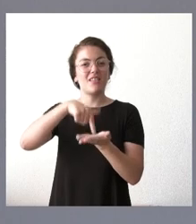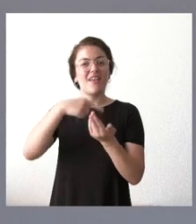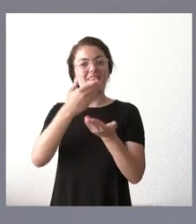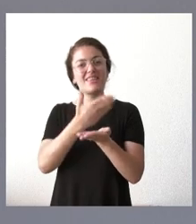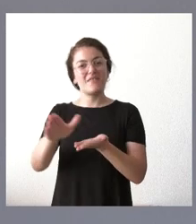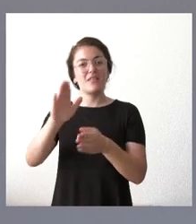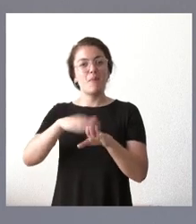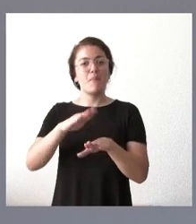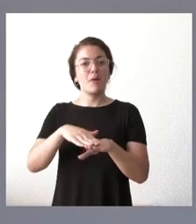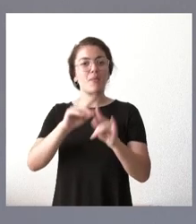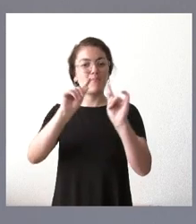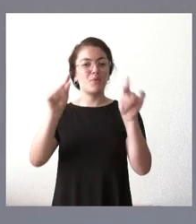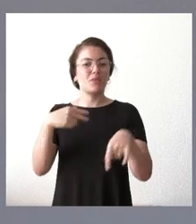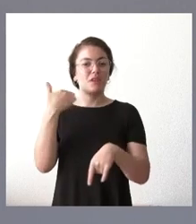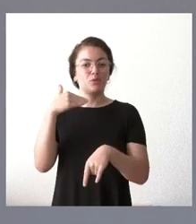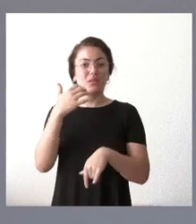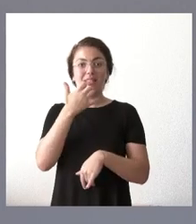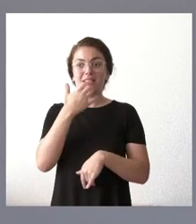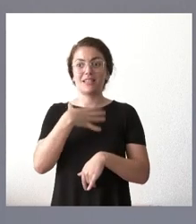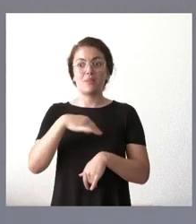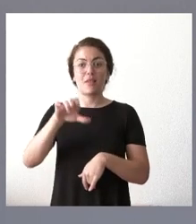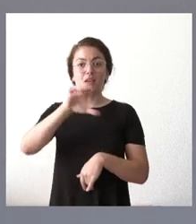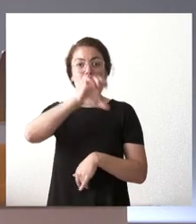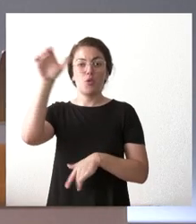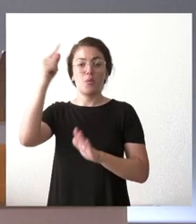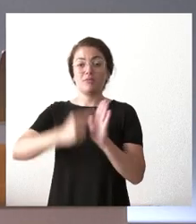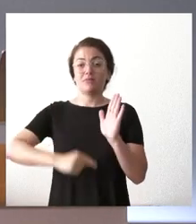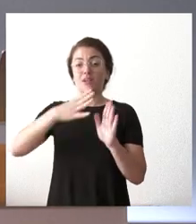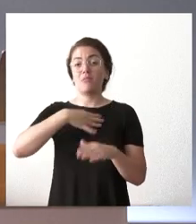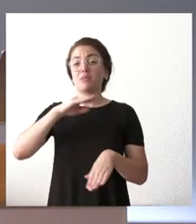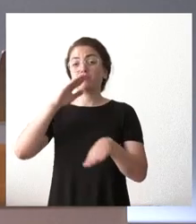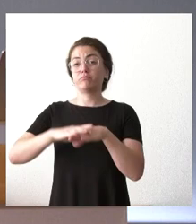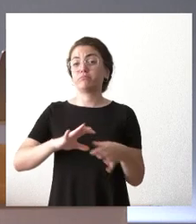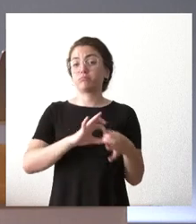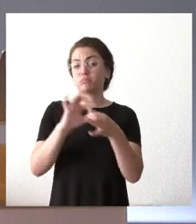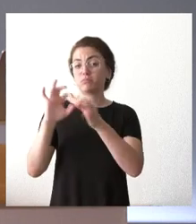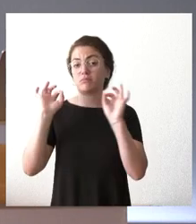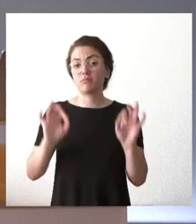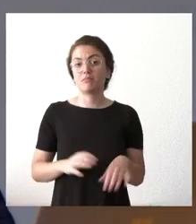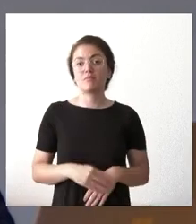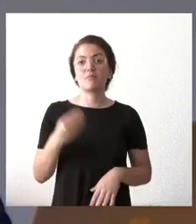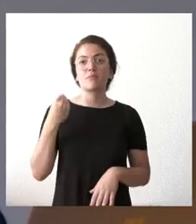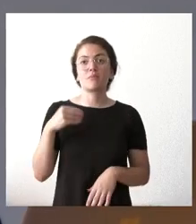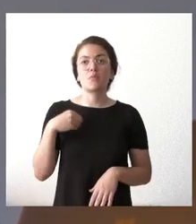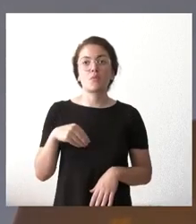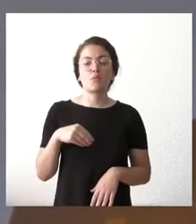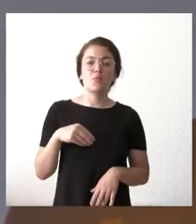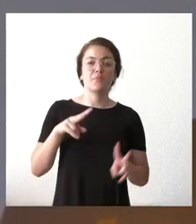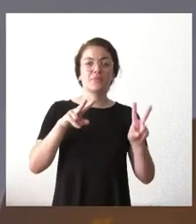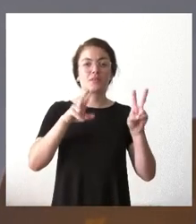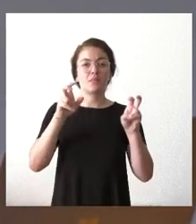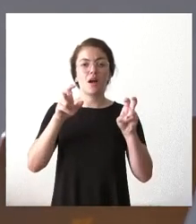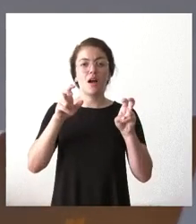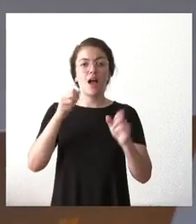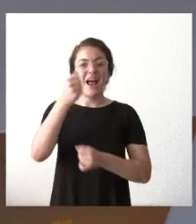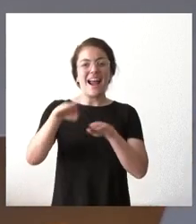de Soria en los términos que permite la normativa europea bien las preguntas a mí me corresponde empezando por el evento de rally que comenta